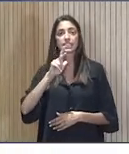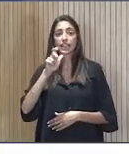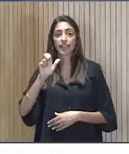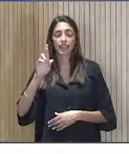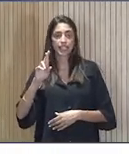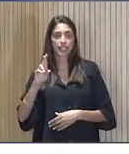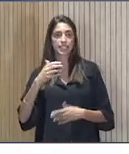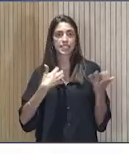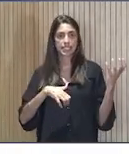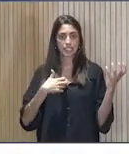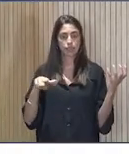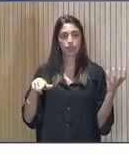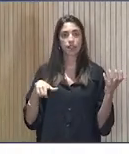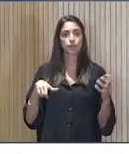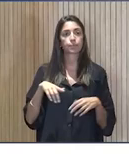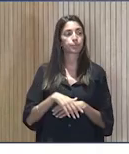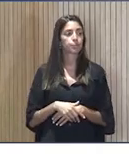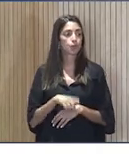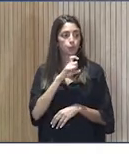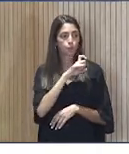e internacional de Fundación Natuji.